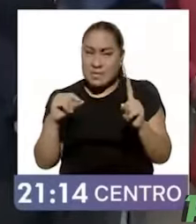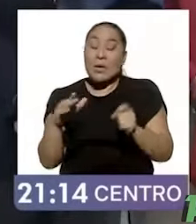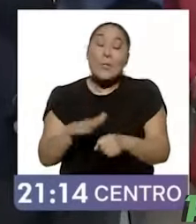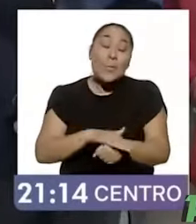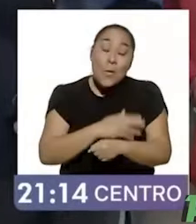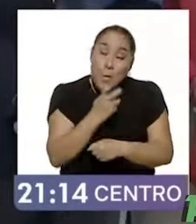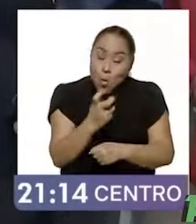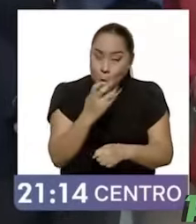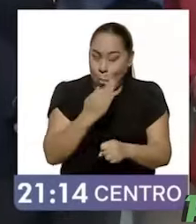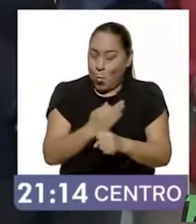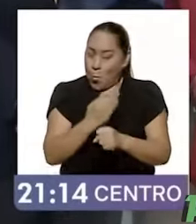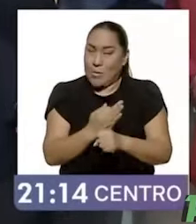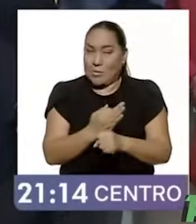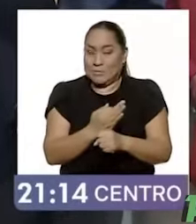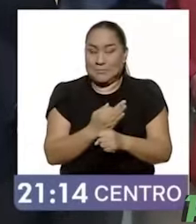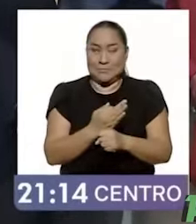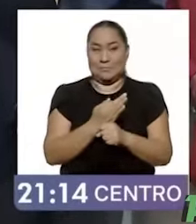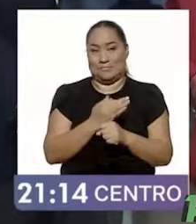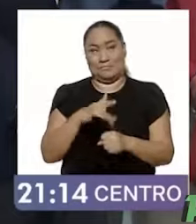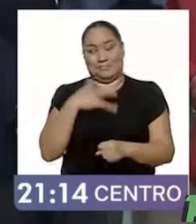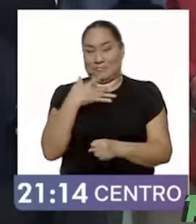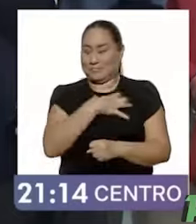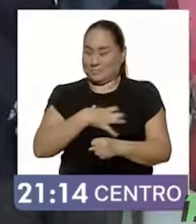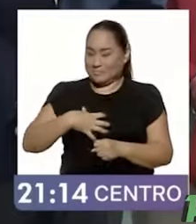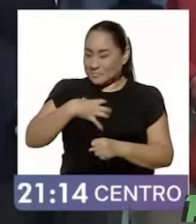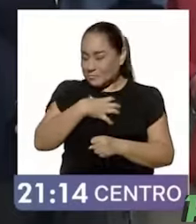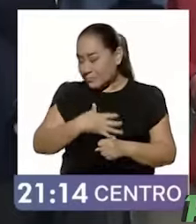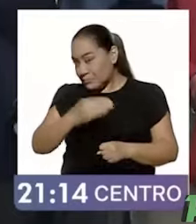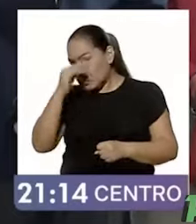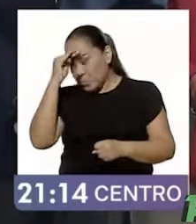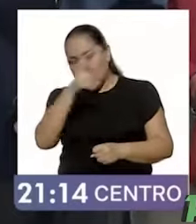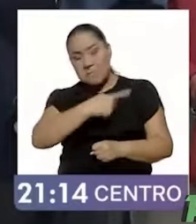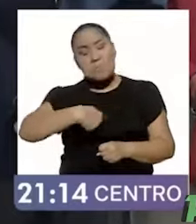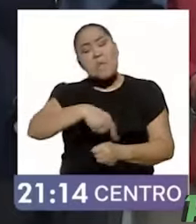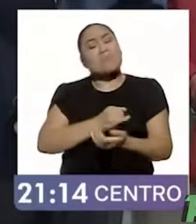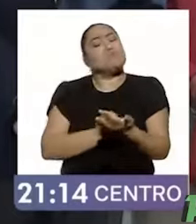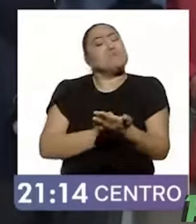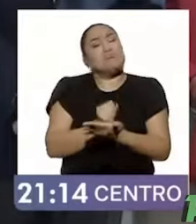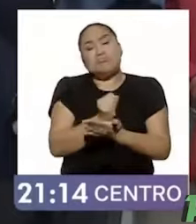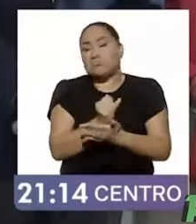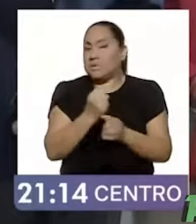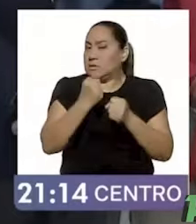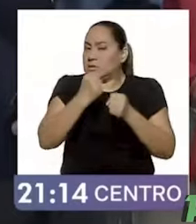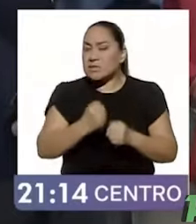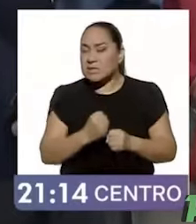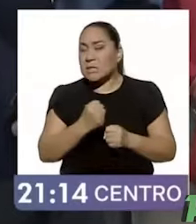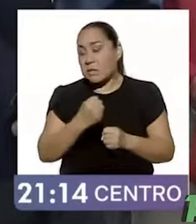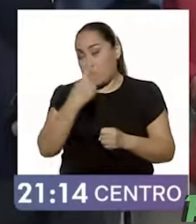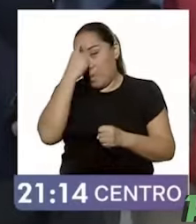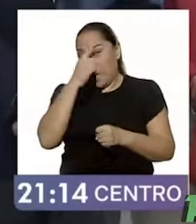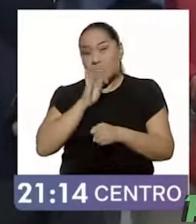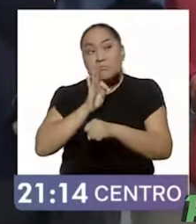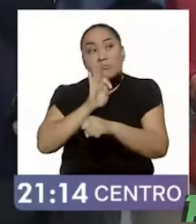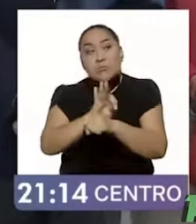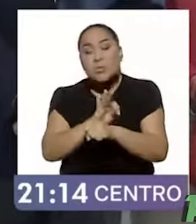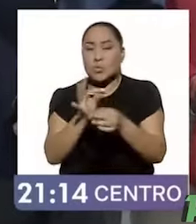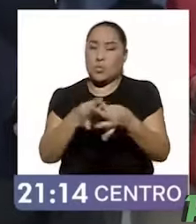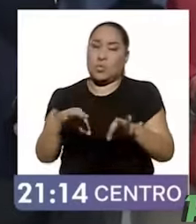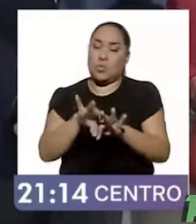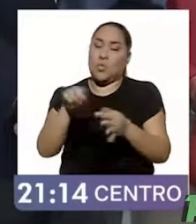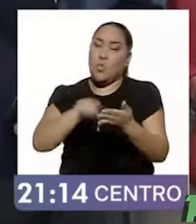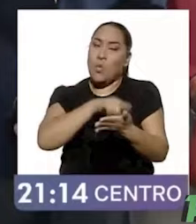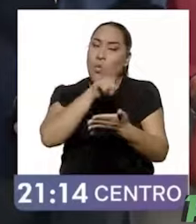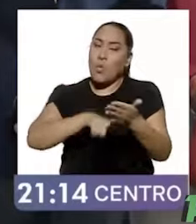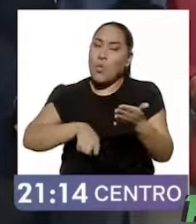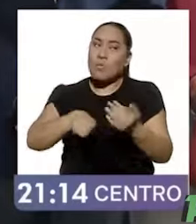ello, con este ánimo, como se ha señalado, no sólo estamos firmes, listos y puestos para la defensa del voto que nos dieron